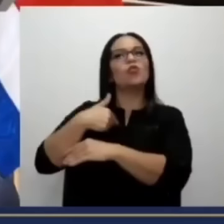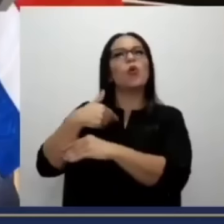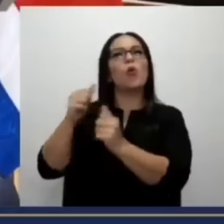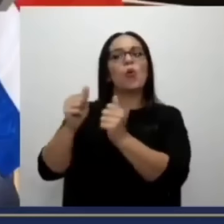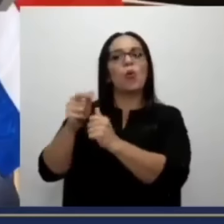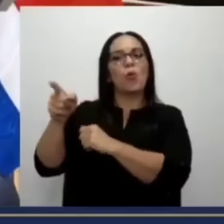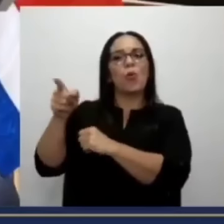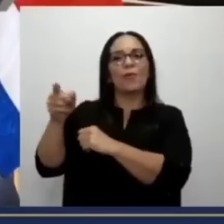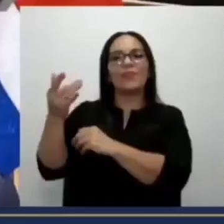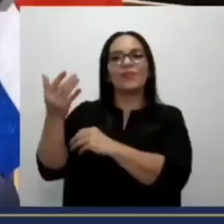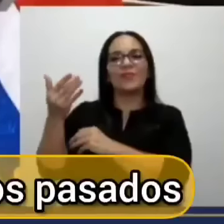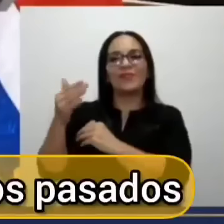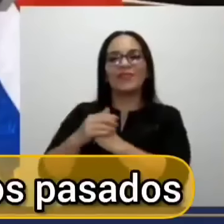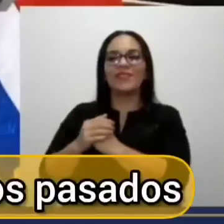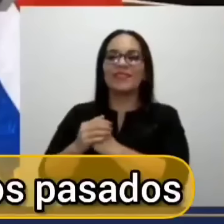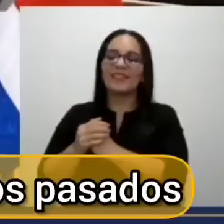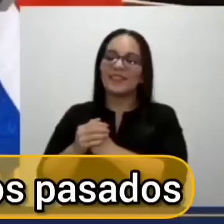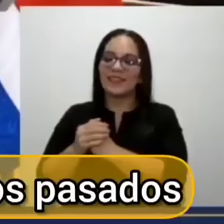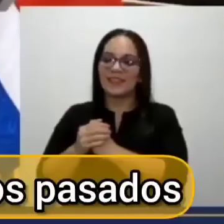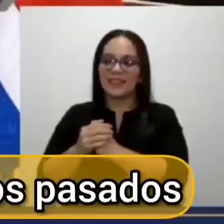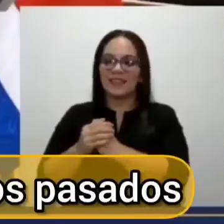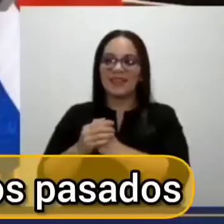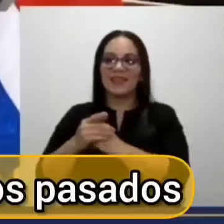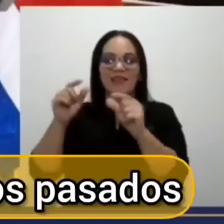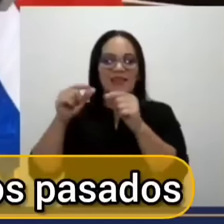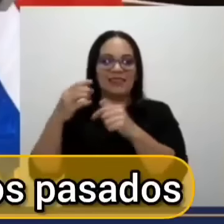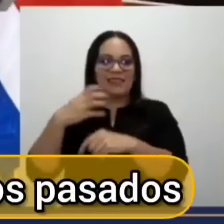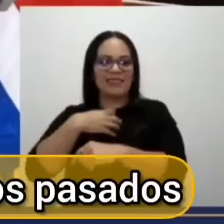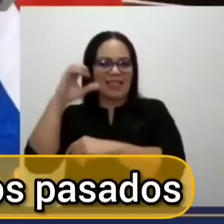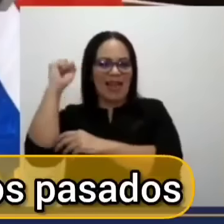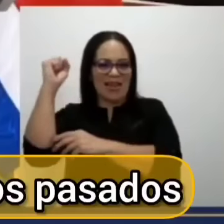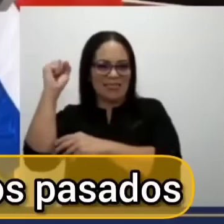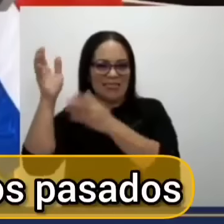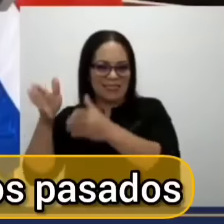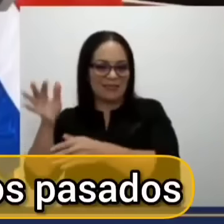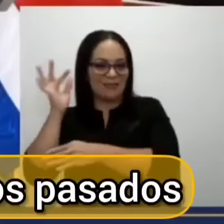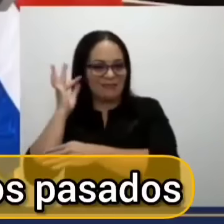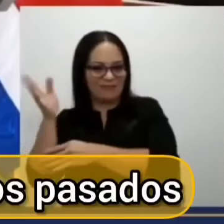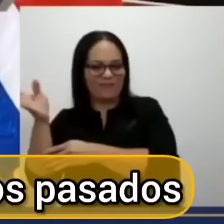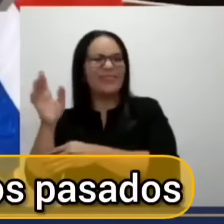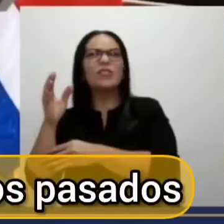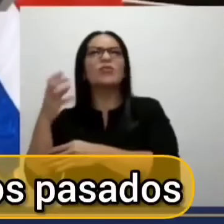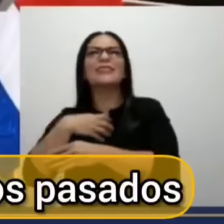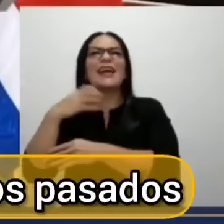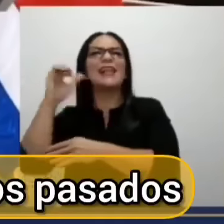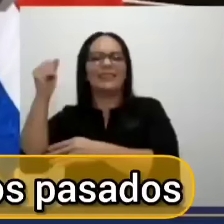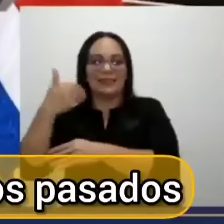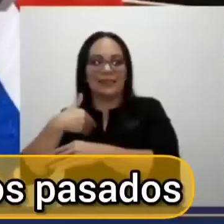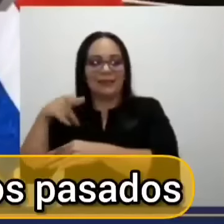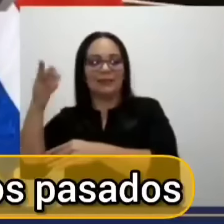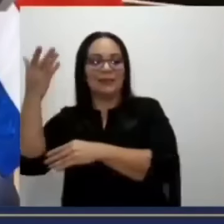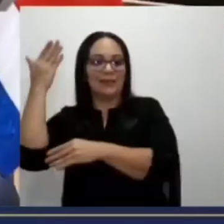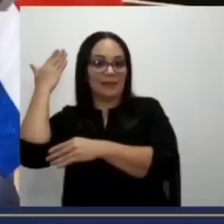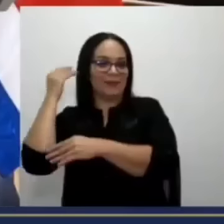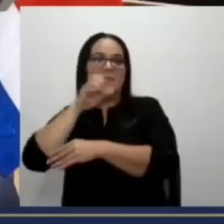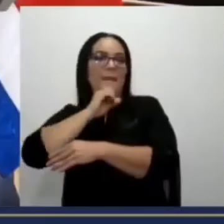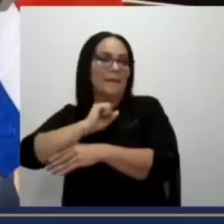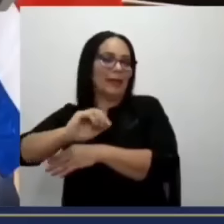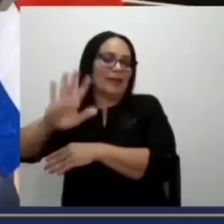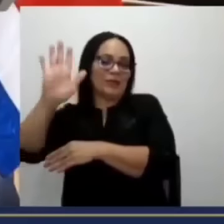sindicalista, Jesús de la vieja guardia de siglos pasados,